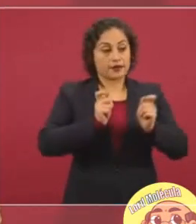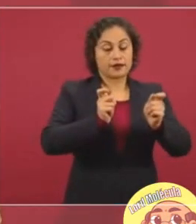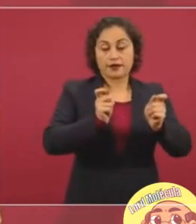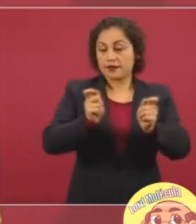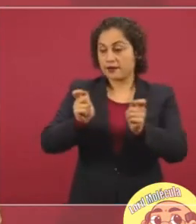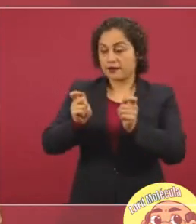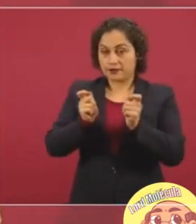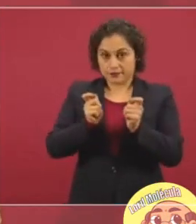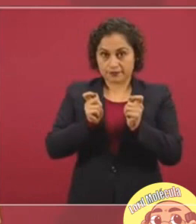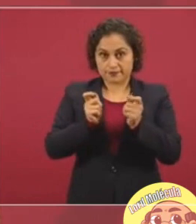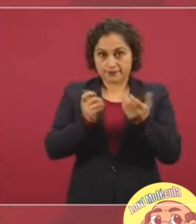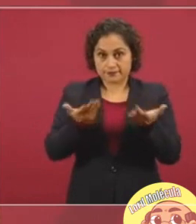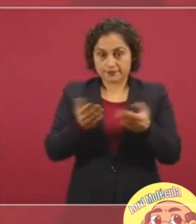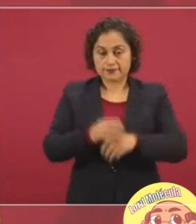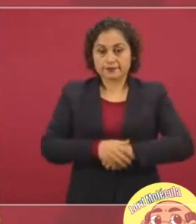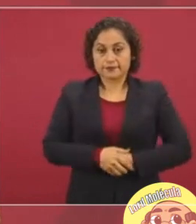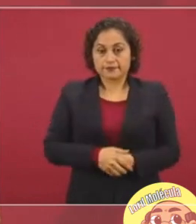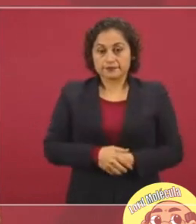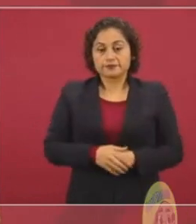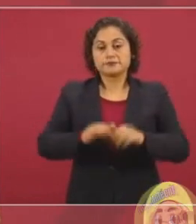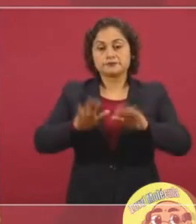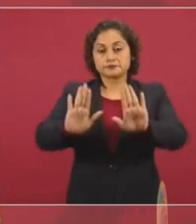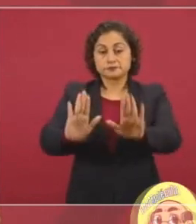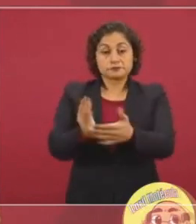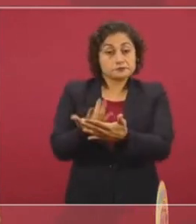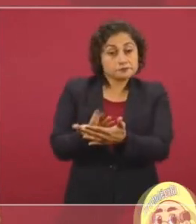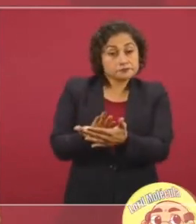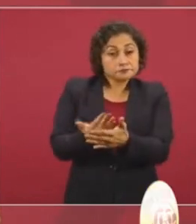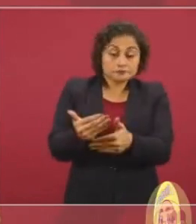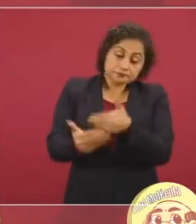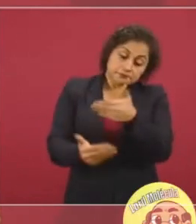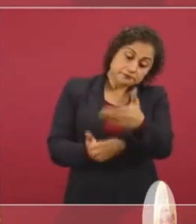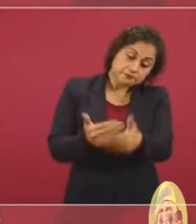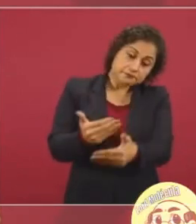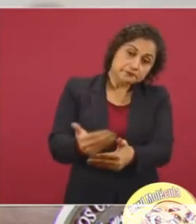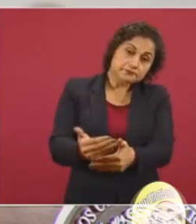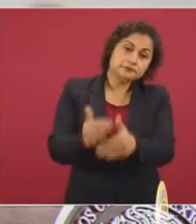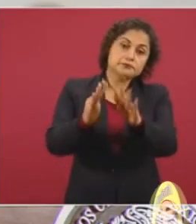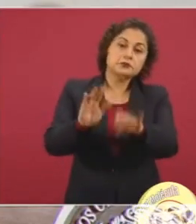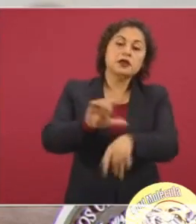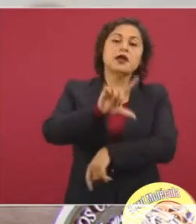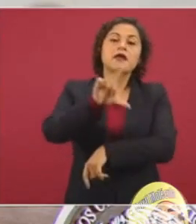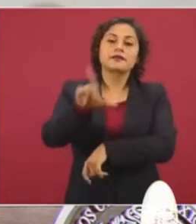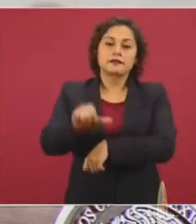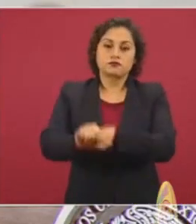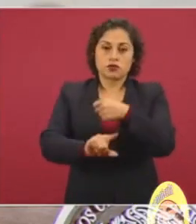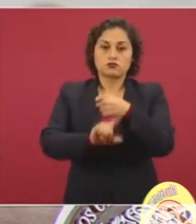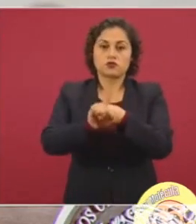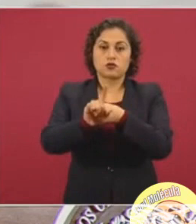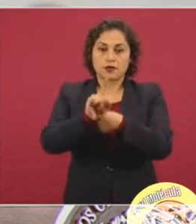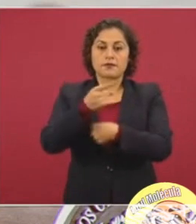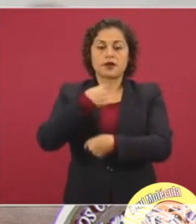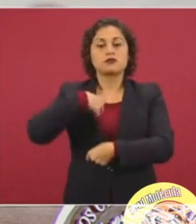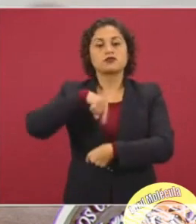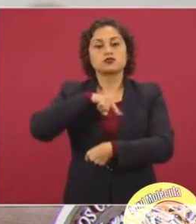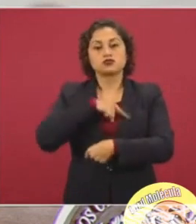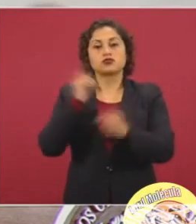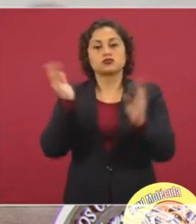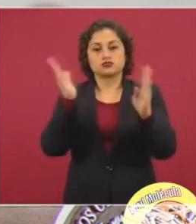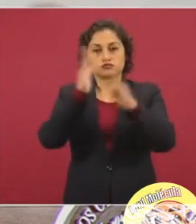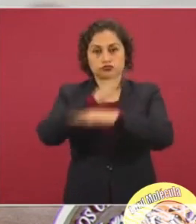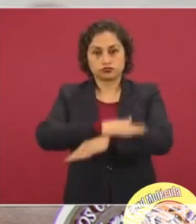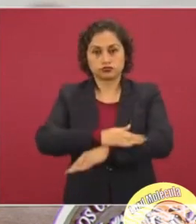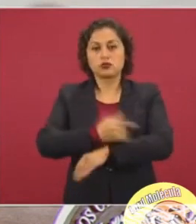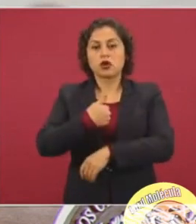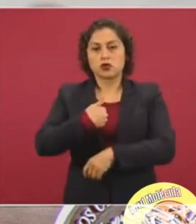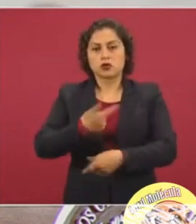Entonces, vamos a esperarnos, ya vamos a resolver en su momento. Me corresponde por ley